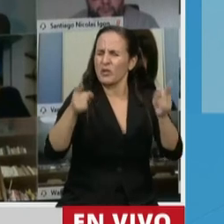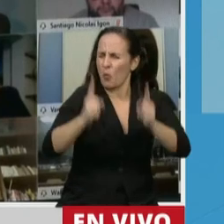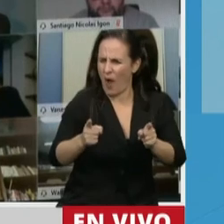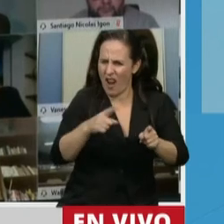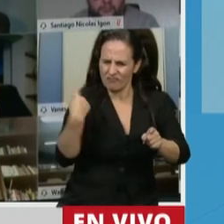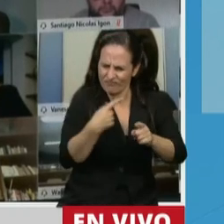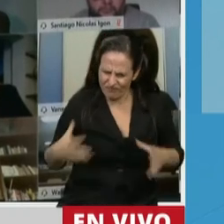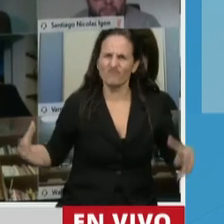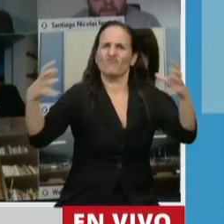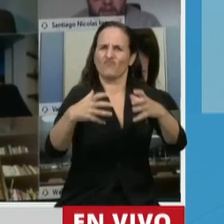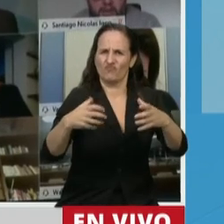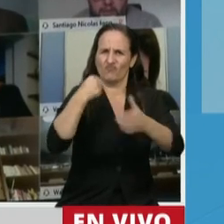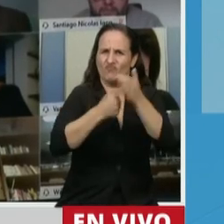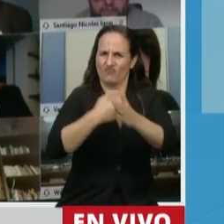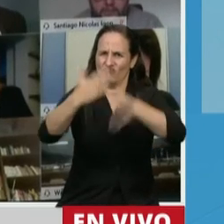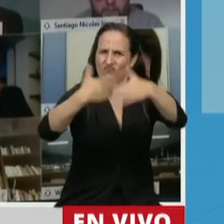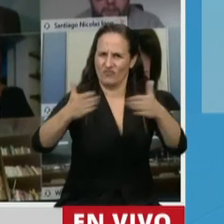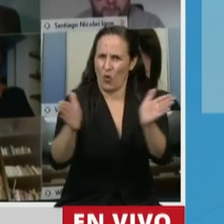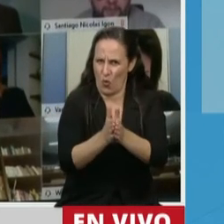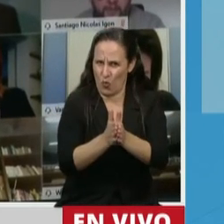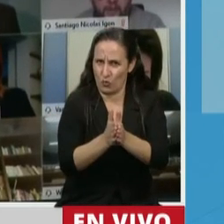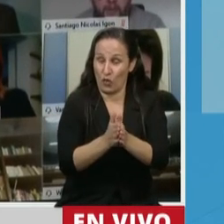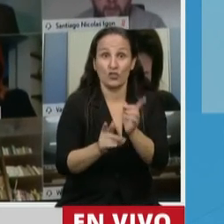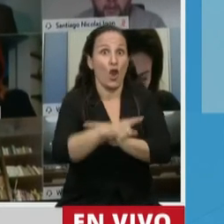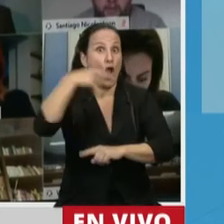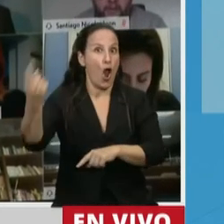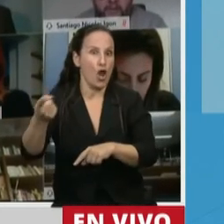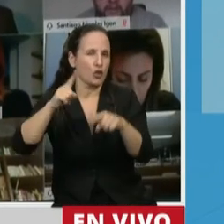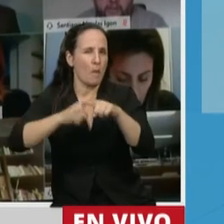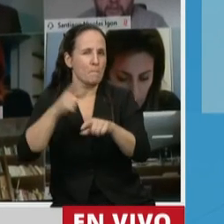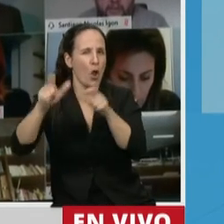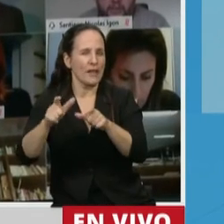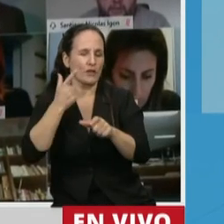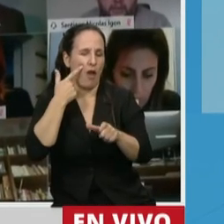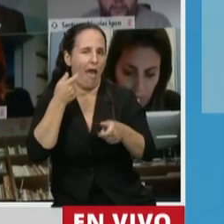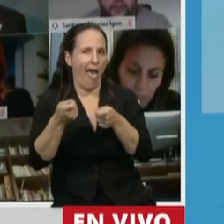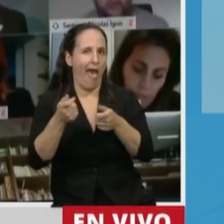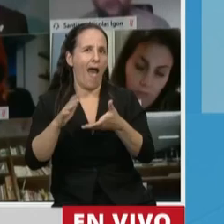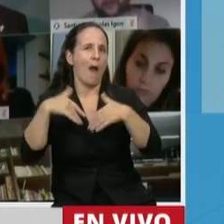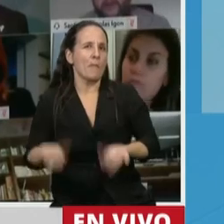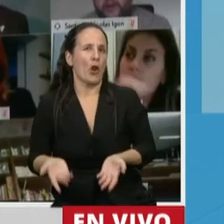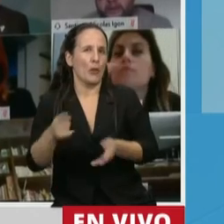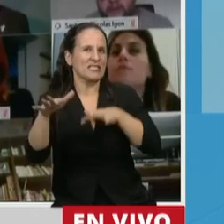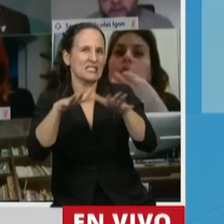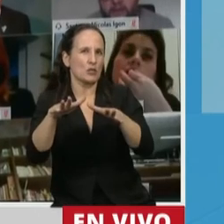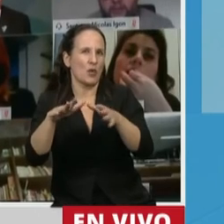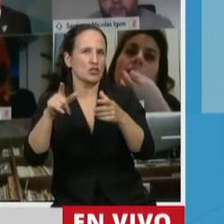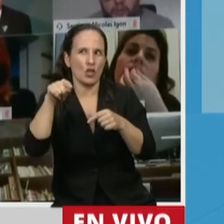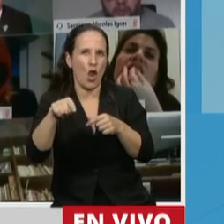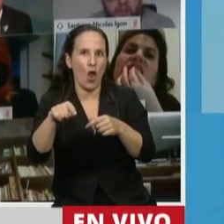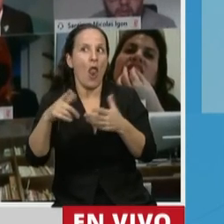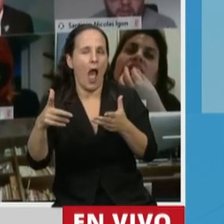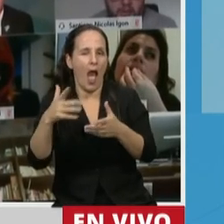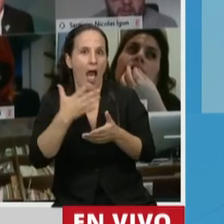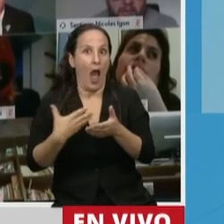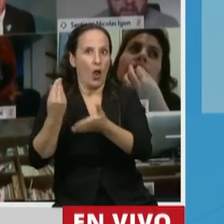objetivo común, hay otros que celebran y tratan de aprovecharse de las desgracias que ocurren en la jurisdicción gobernada